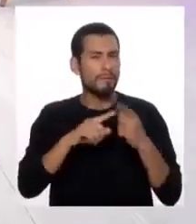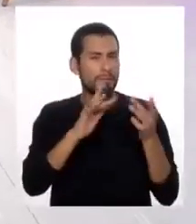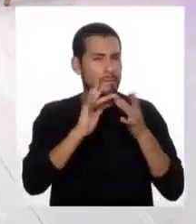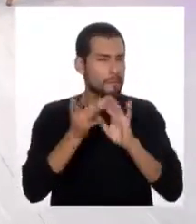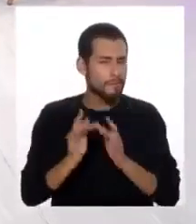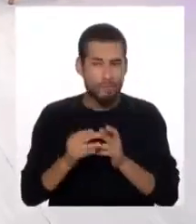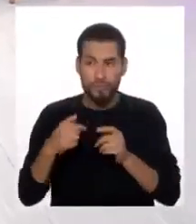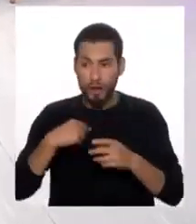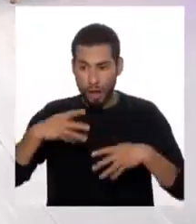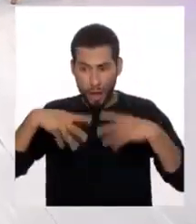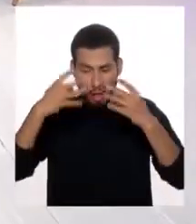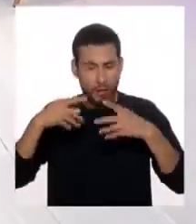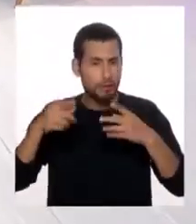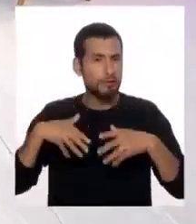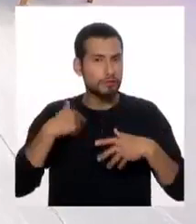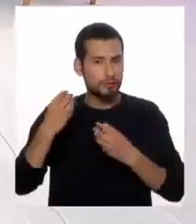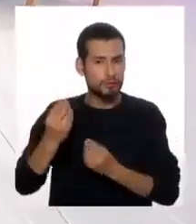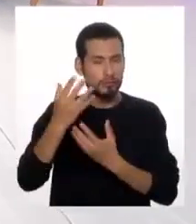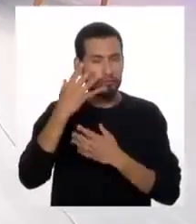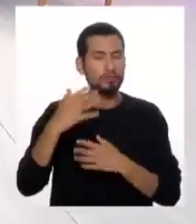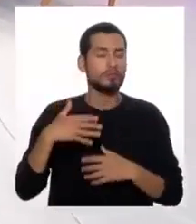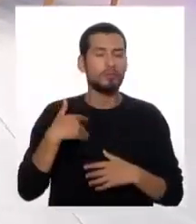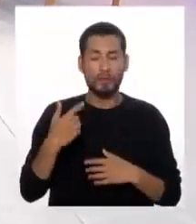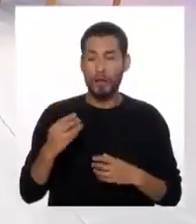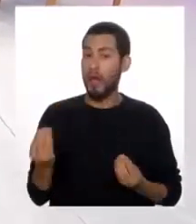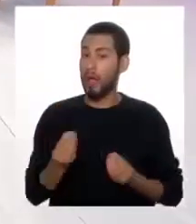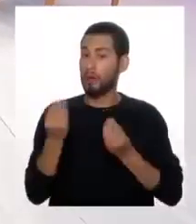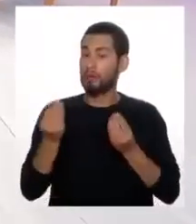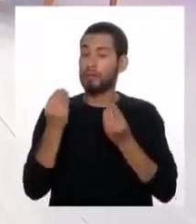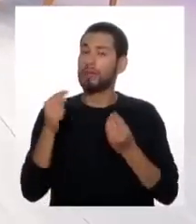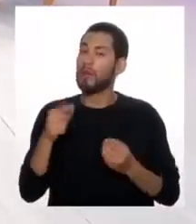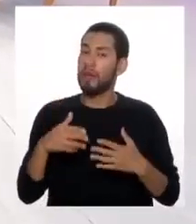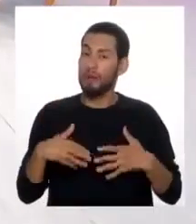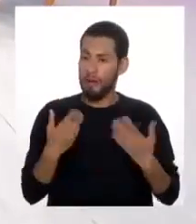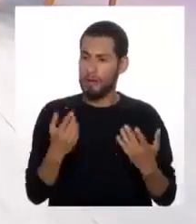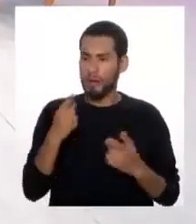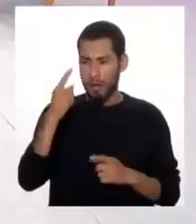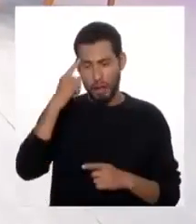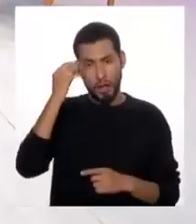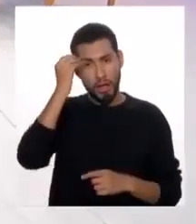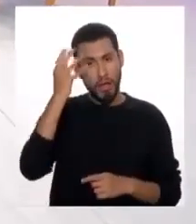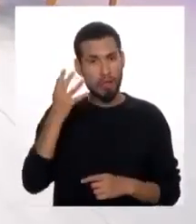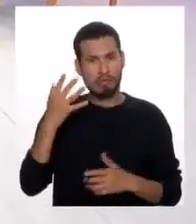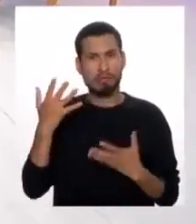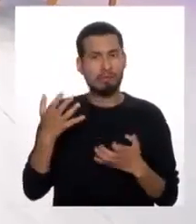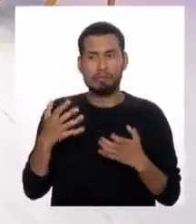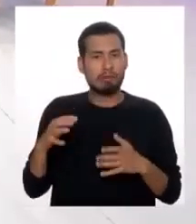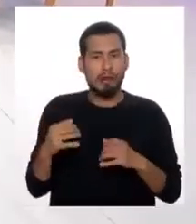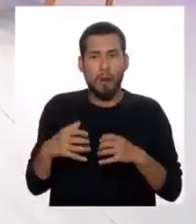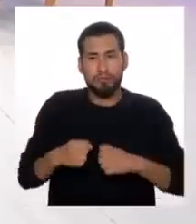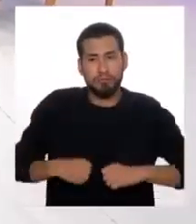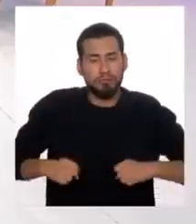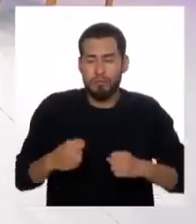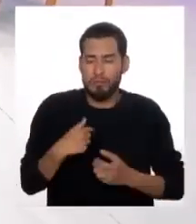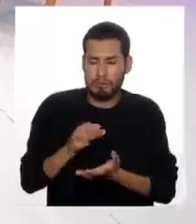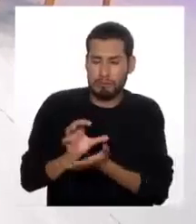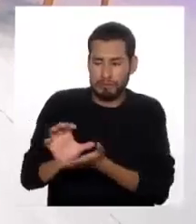vía puede darse para que esta adolescente normalmente tenga un estereotipo y se niegue una precesión